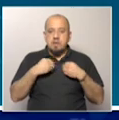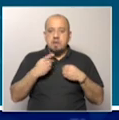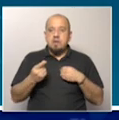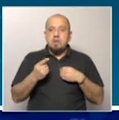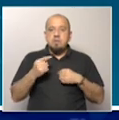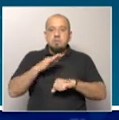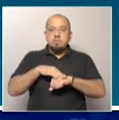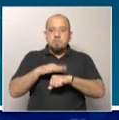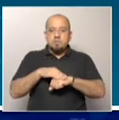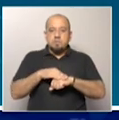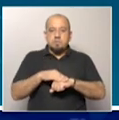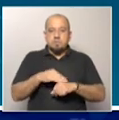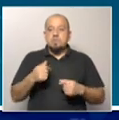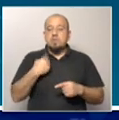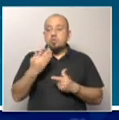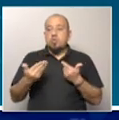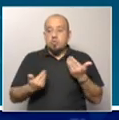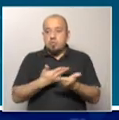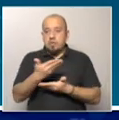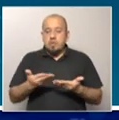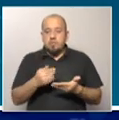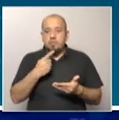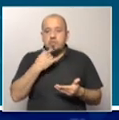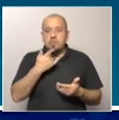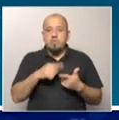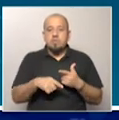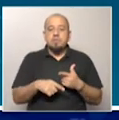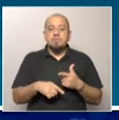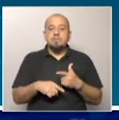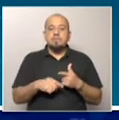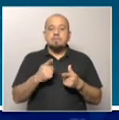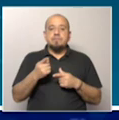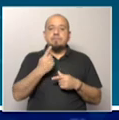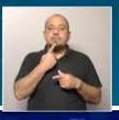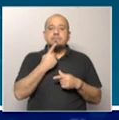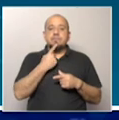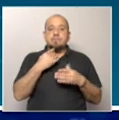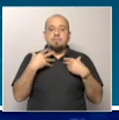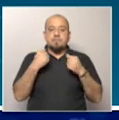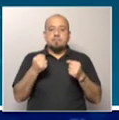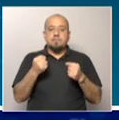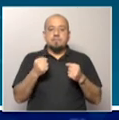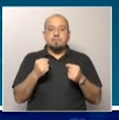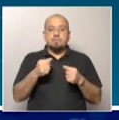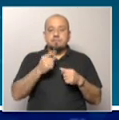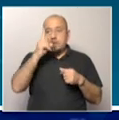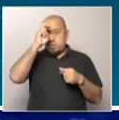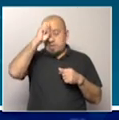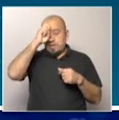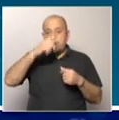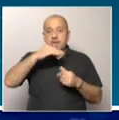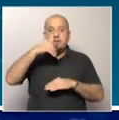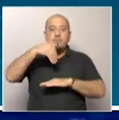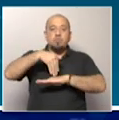responsabilidad, en otros comparten la responsabilidad. Por ejemplo, un ejemplo clarísimo es la política de salud, ¿no? Las clínicas municipales